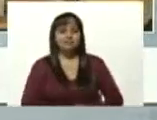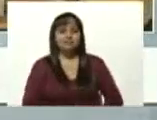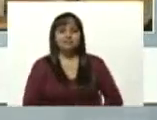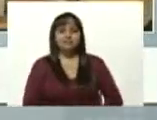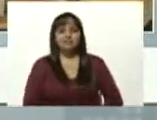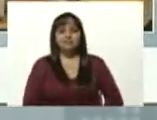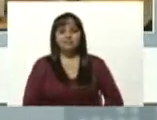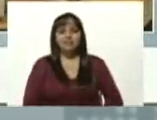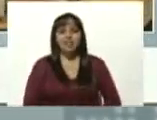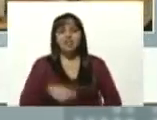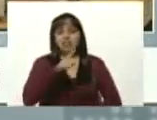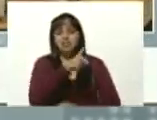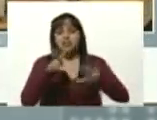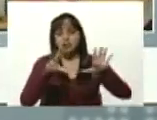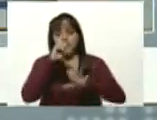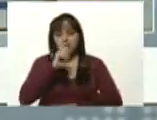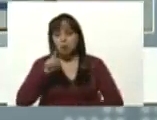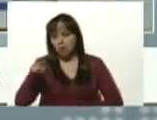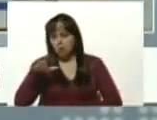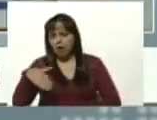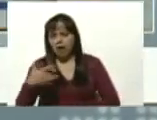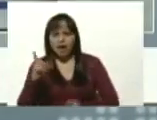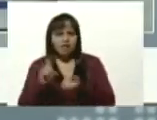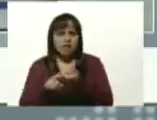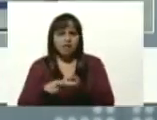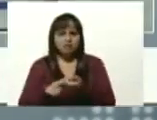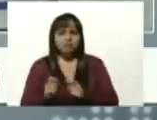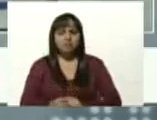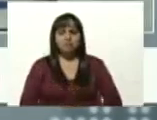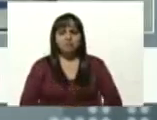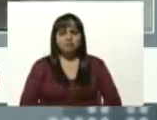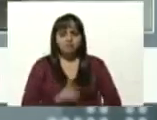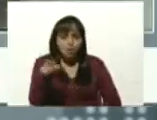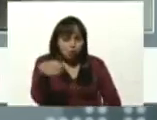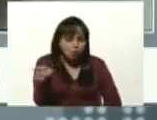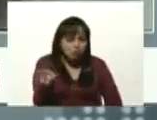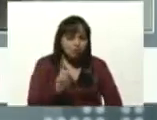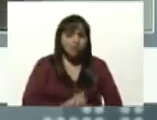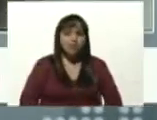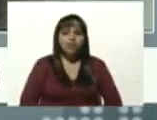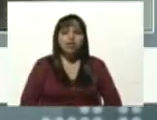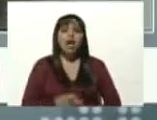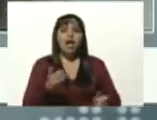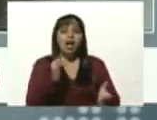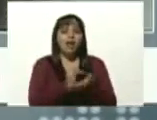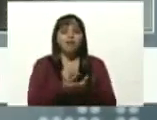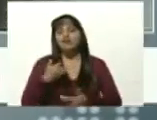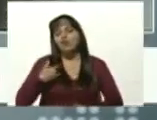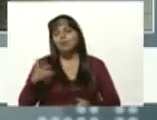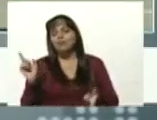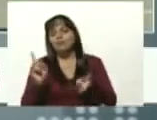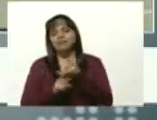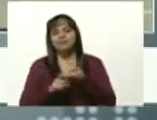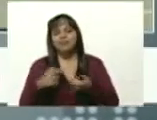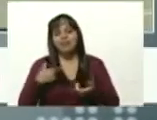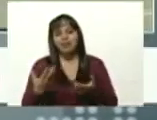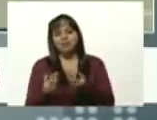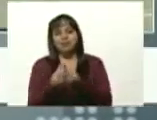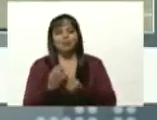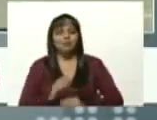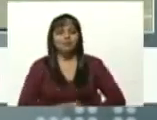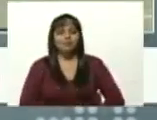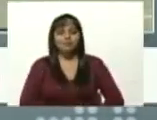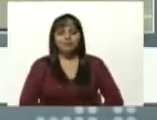a los 18 años que uno se puede casar sin permiso ¿verdad? ¿ah? por eso ya me casé con Silita Silita y yo